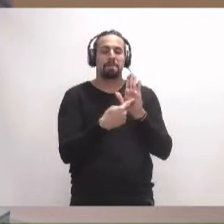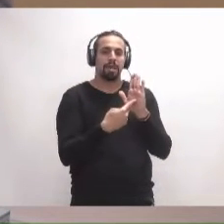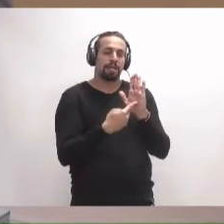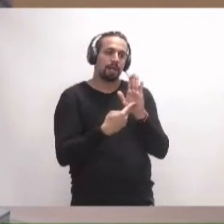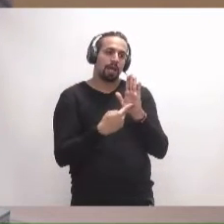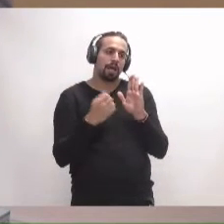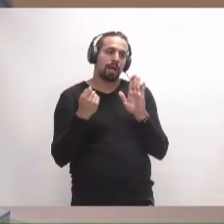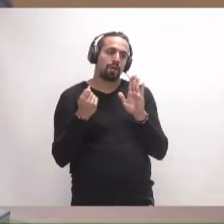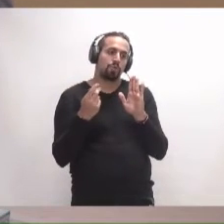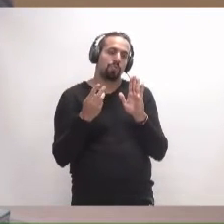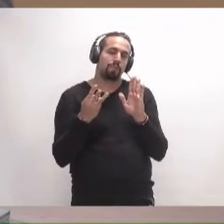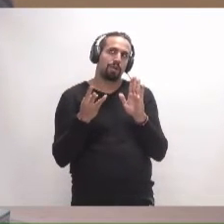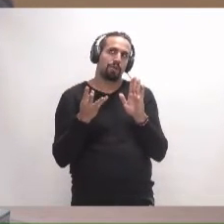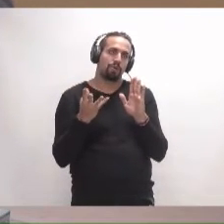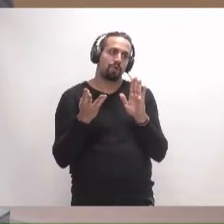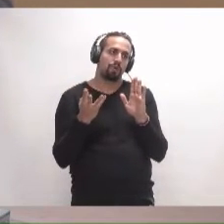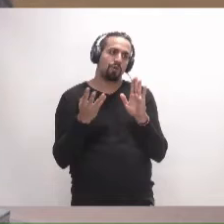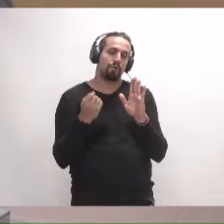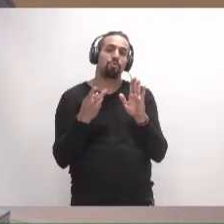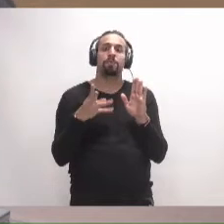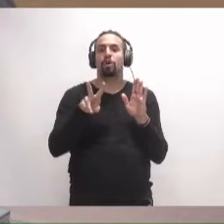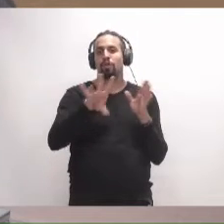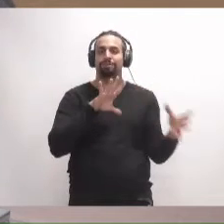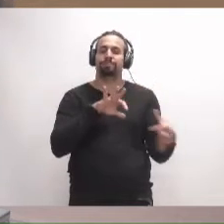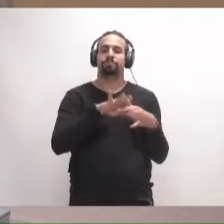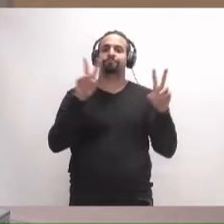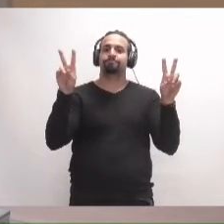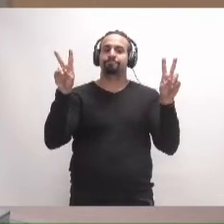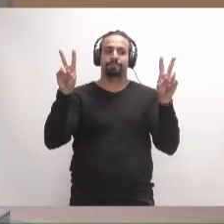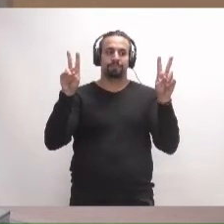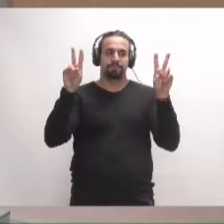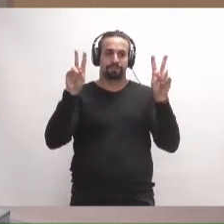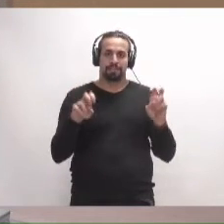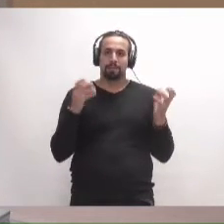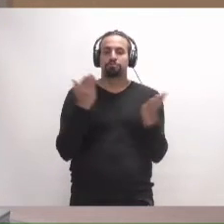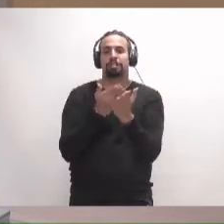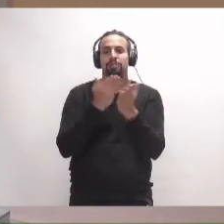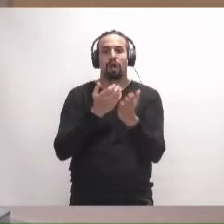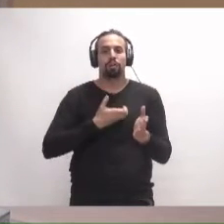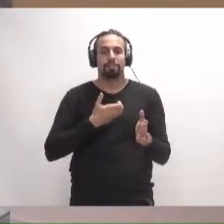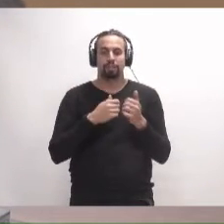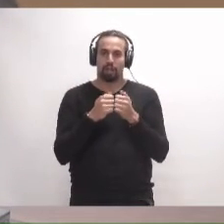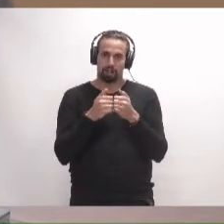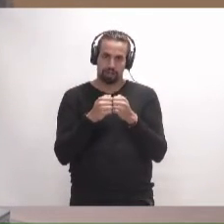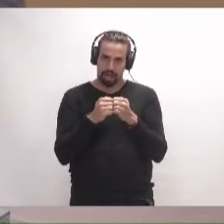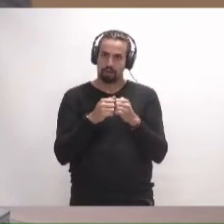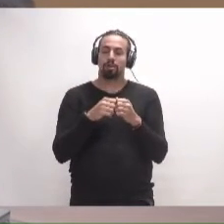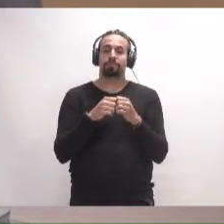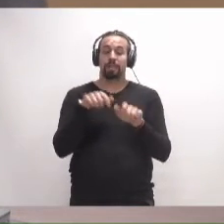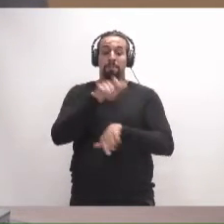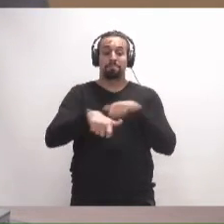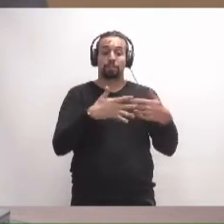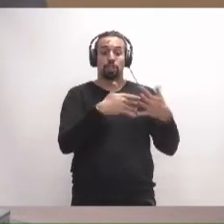2 en relación con la solicitud que ha hecho el Ayuntamiento del Rosario, que, como los artesanos,